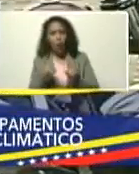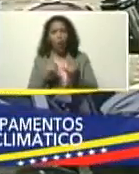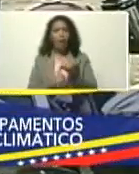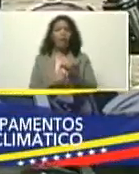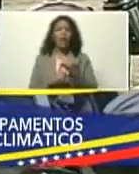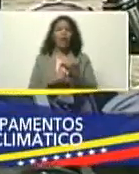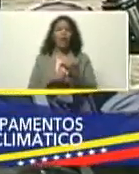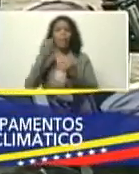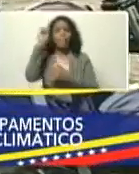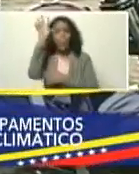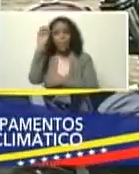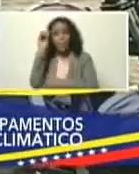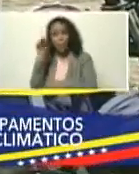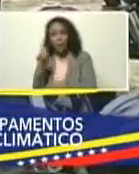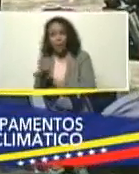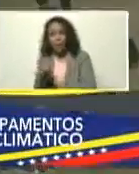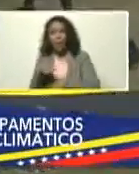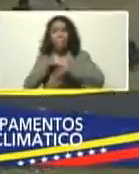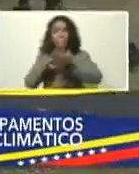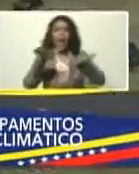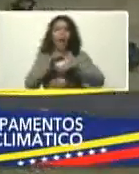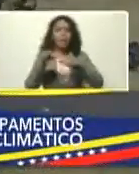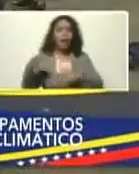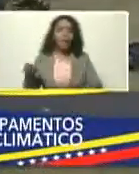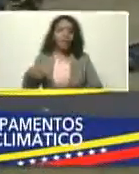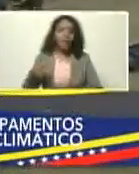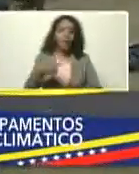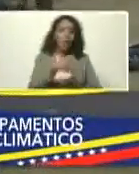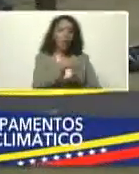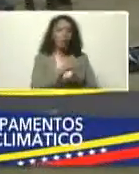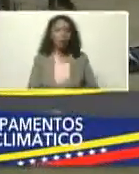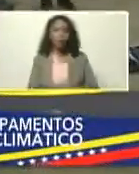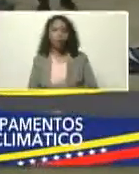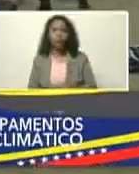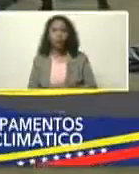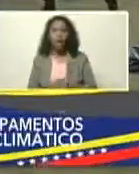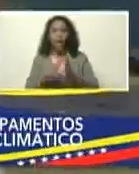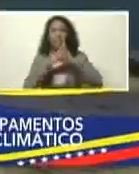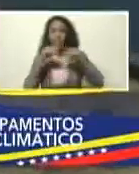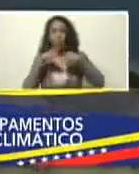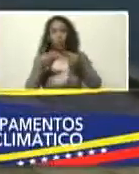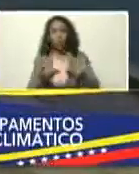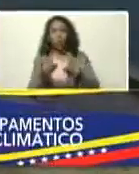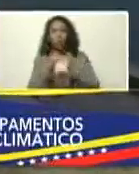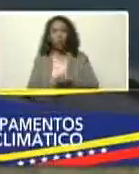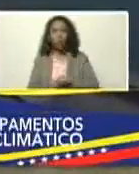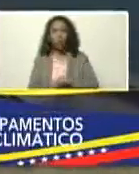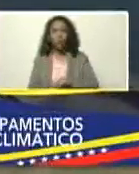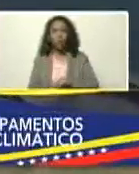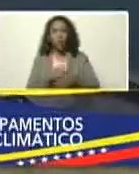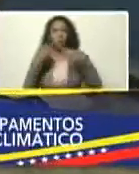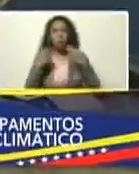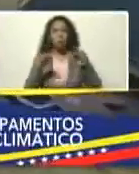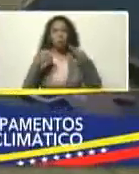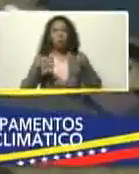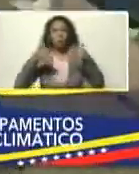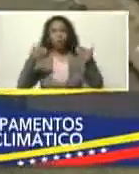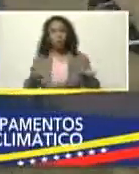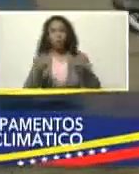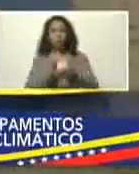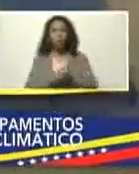semáforos, en playas, en ríos, en todo lo que es, la cotidianidad, de